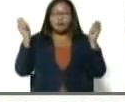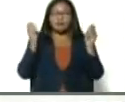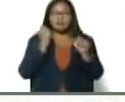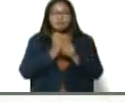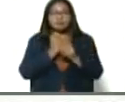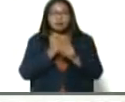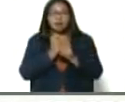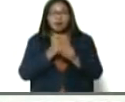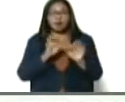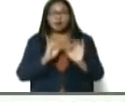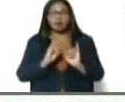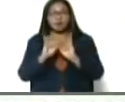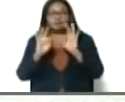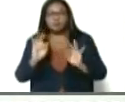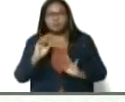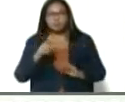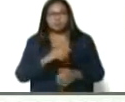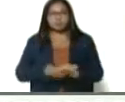gran misión agrovenezuela